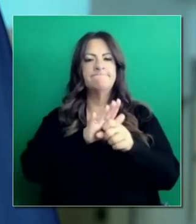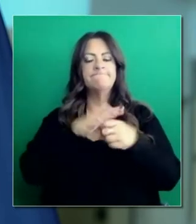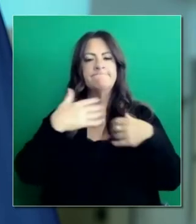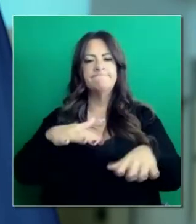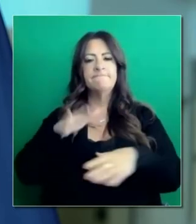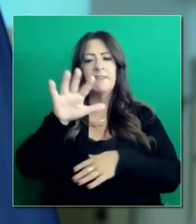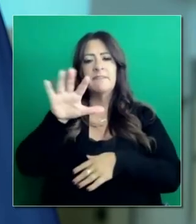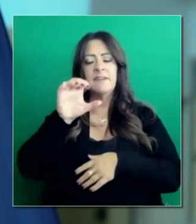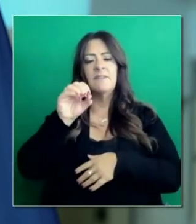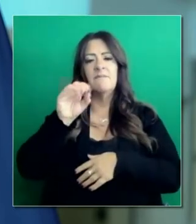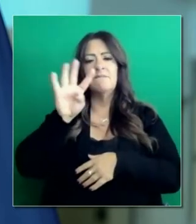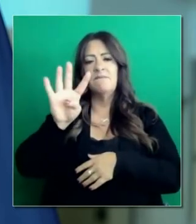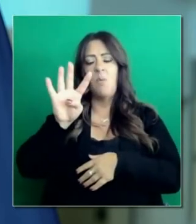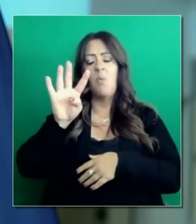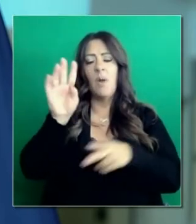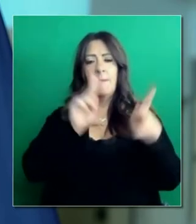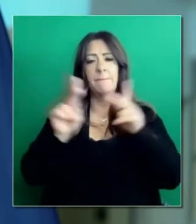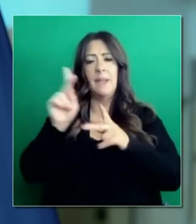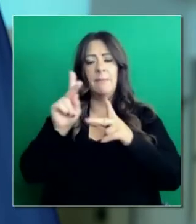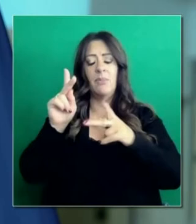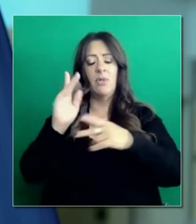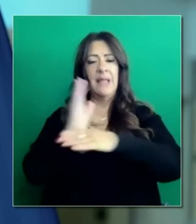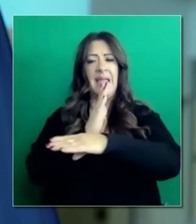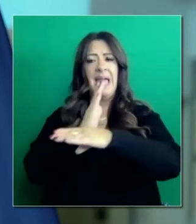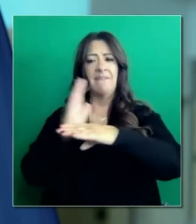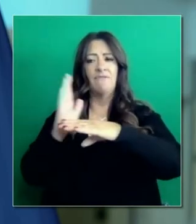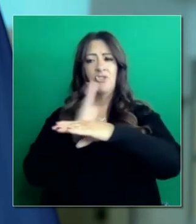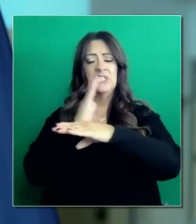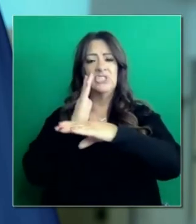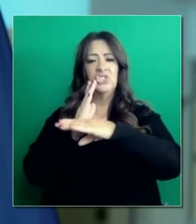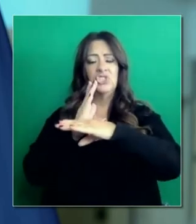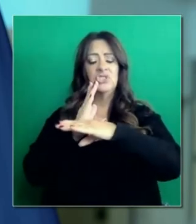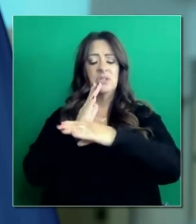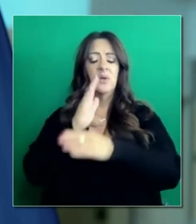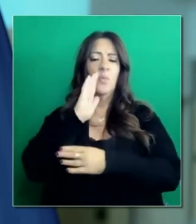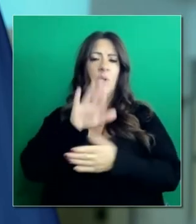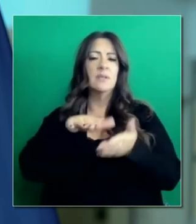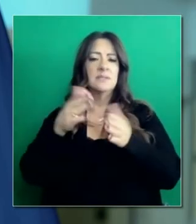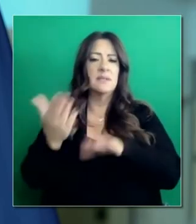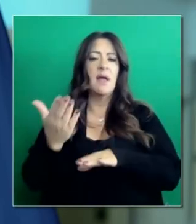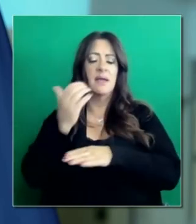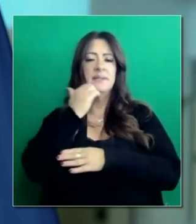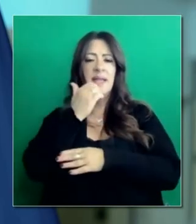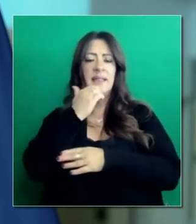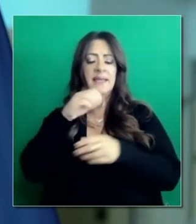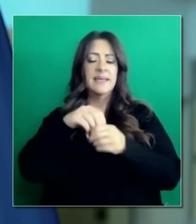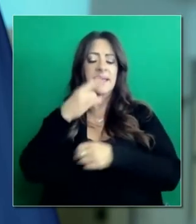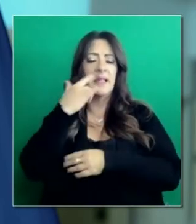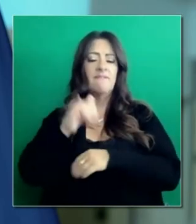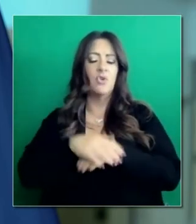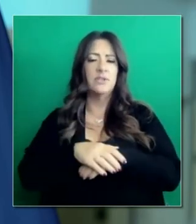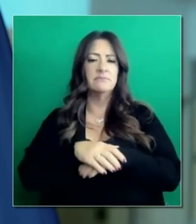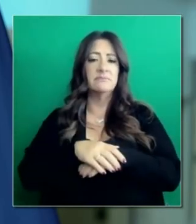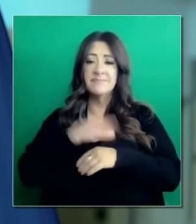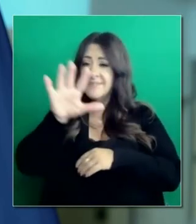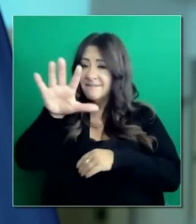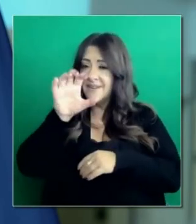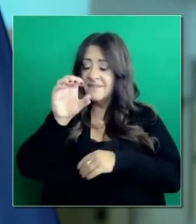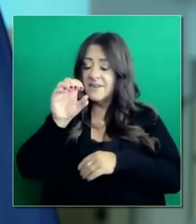504 personas en promedio están perdiendo su vida en un día cualquiera aquí en el Estado de California. 500